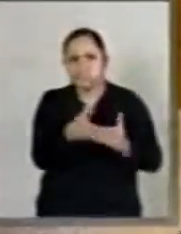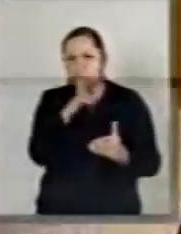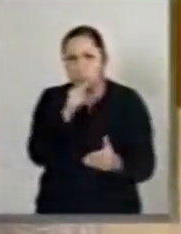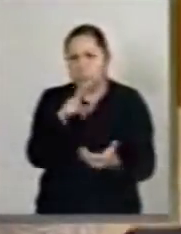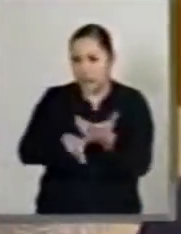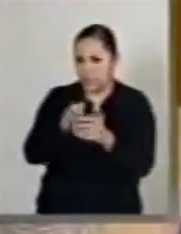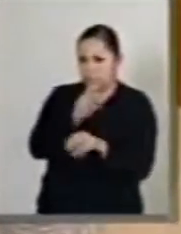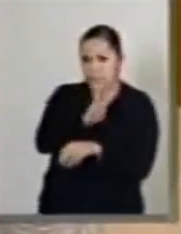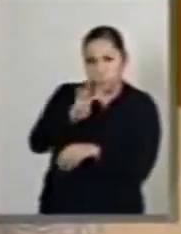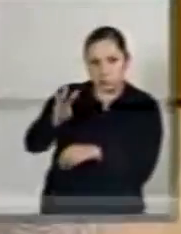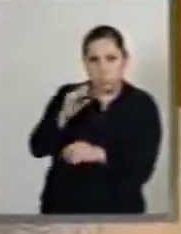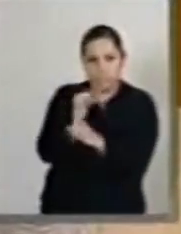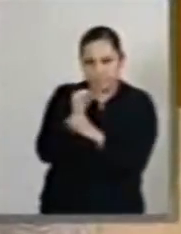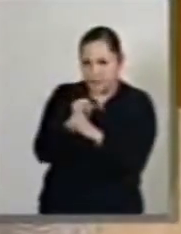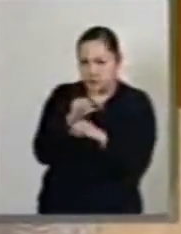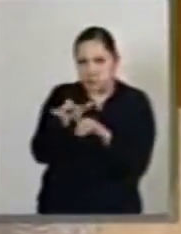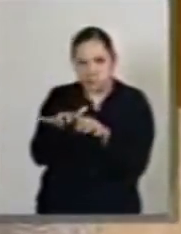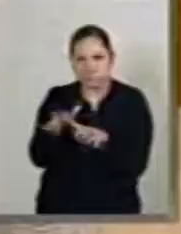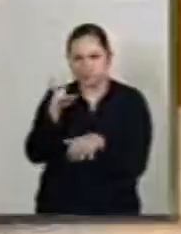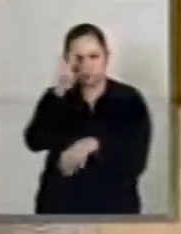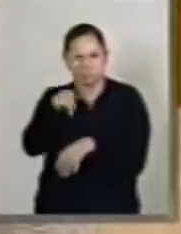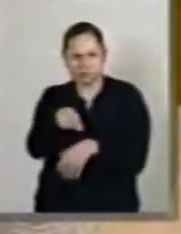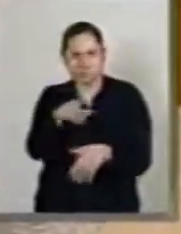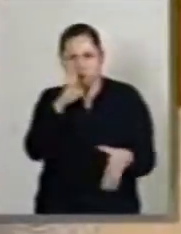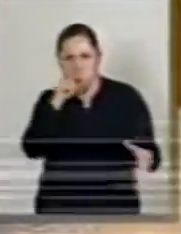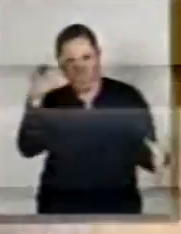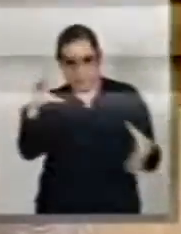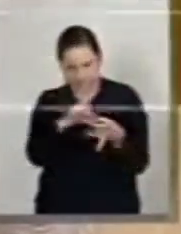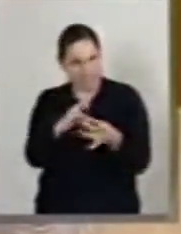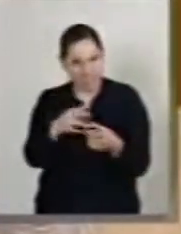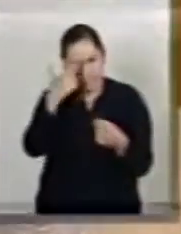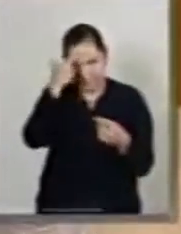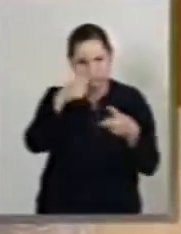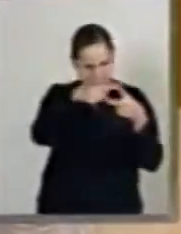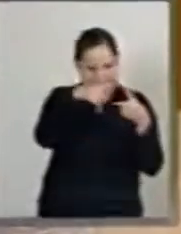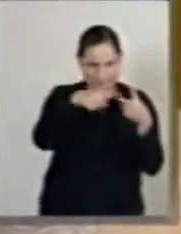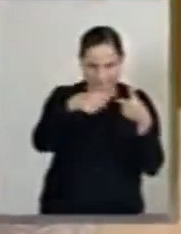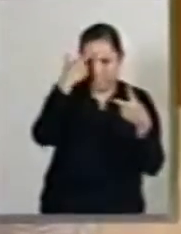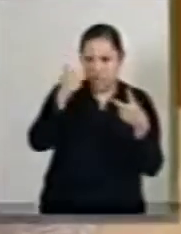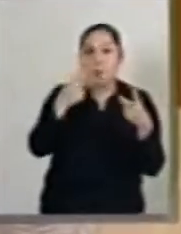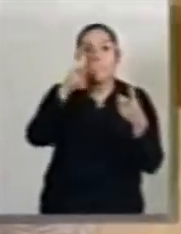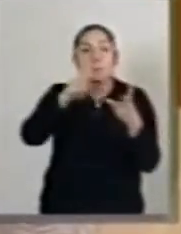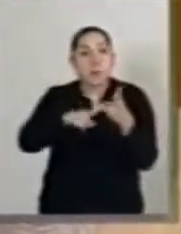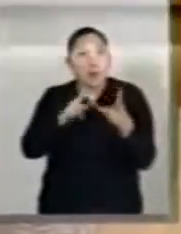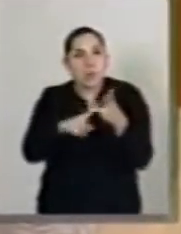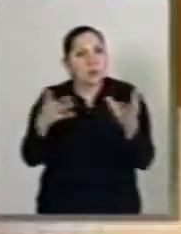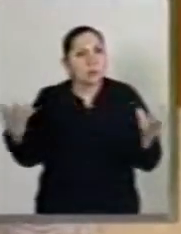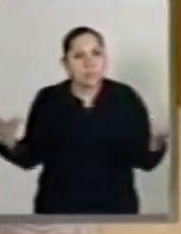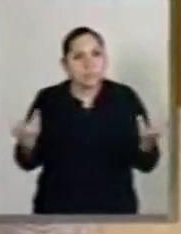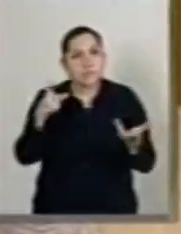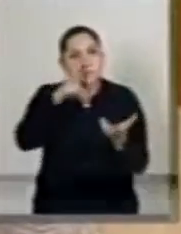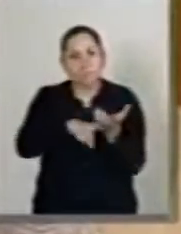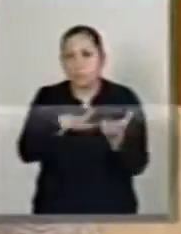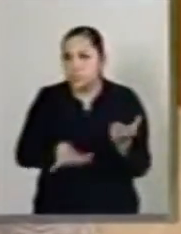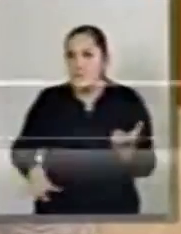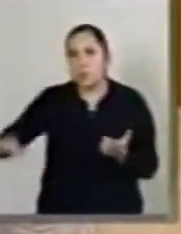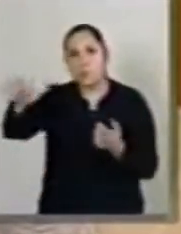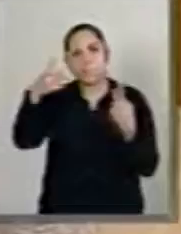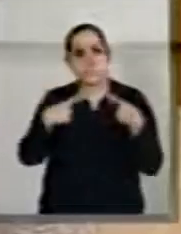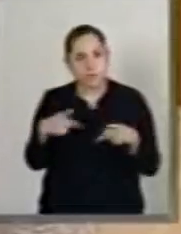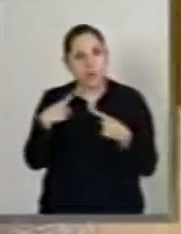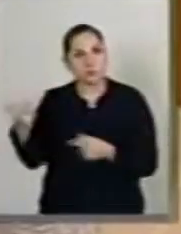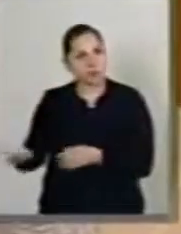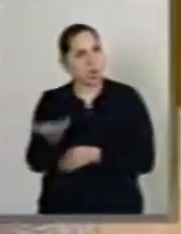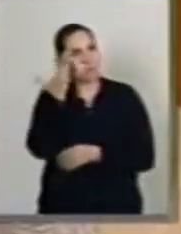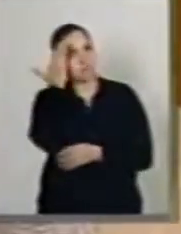peor era no tomar en cuenta la solicitud que daba en nombre incluso al movimiento